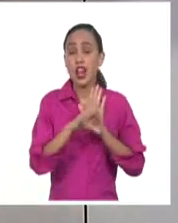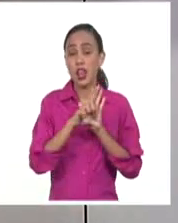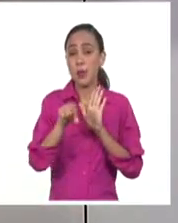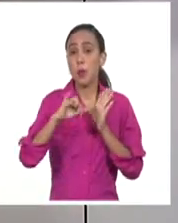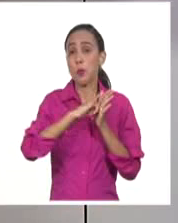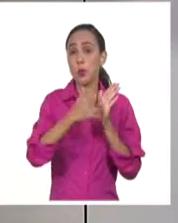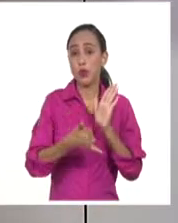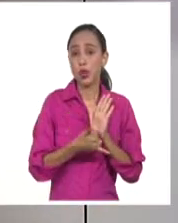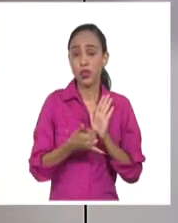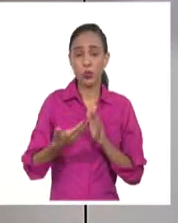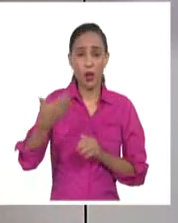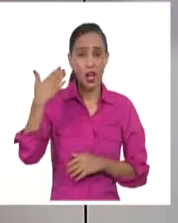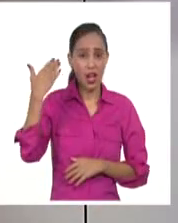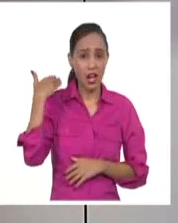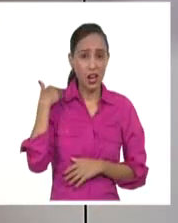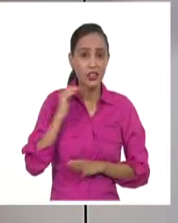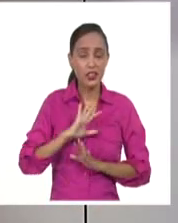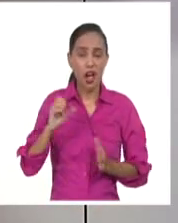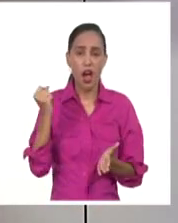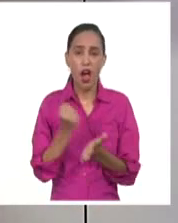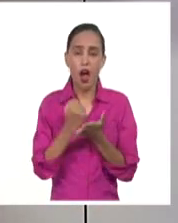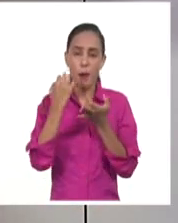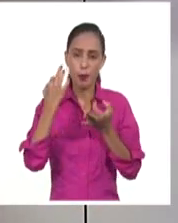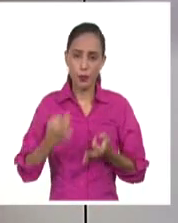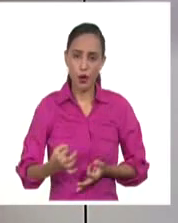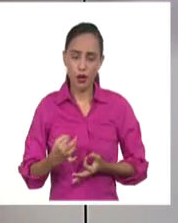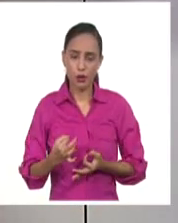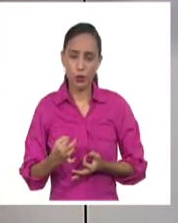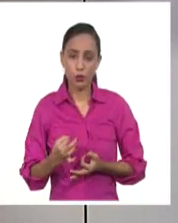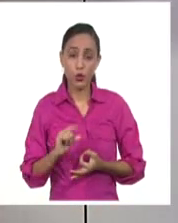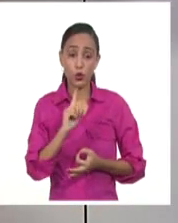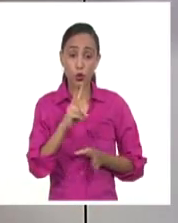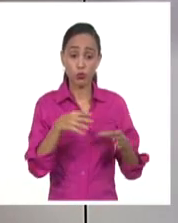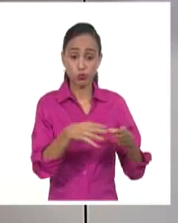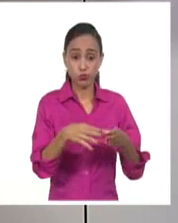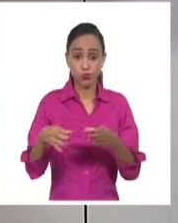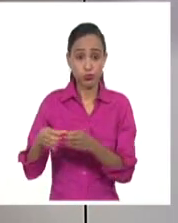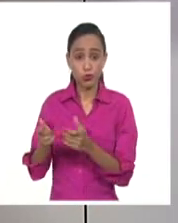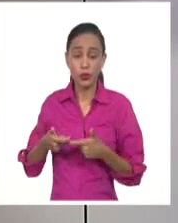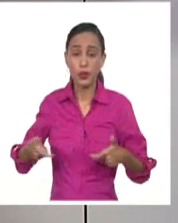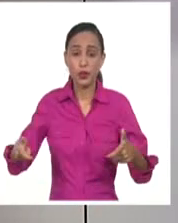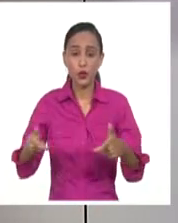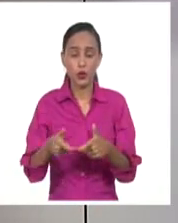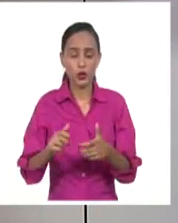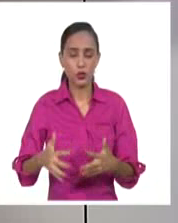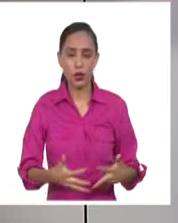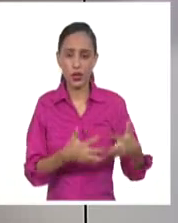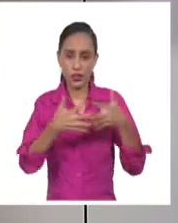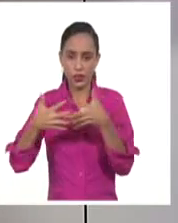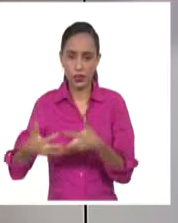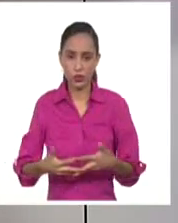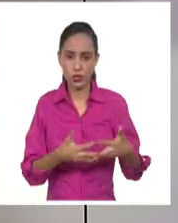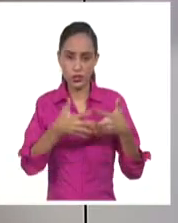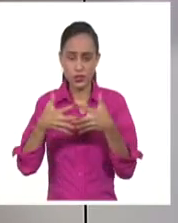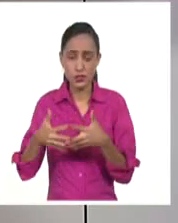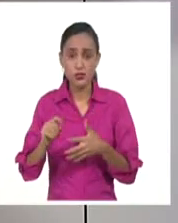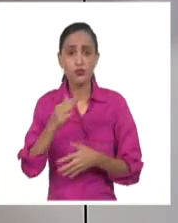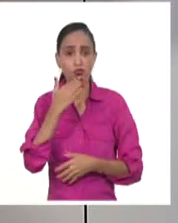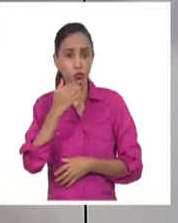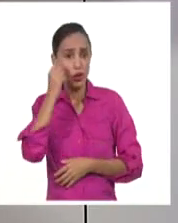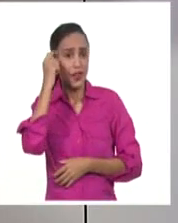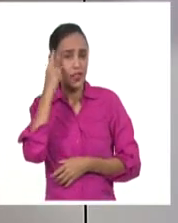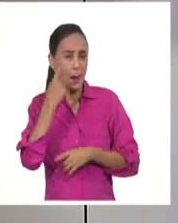que con anterioridad ya había sido aprobado en las dos cámaras del Congreso estadounidense. Sin dudas una buena iniciativa,